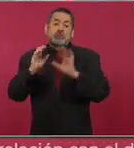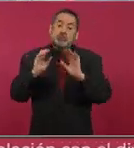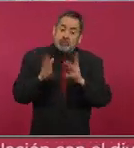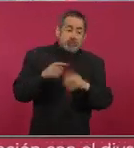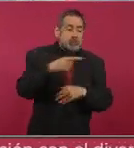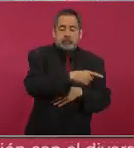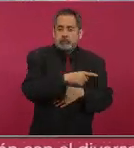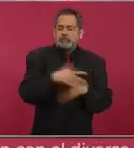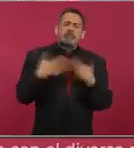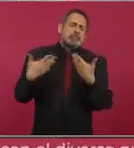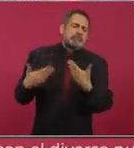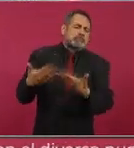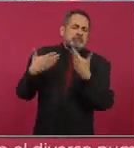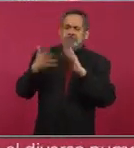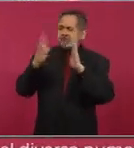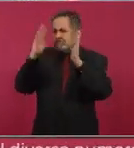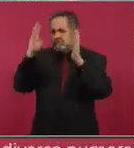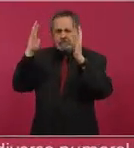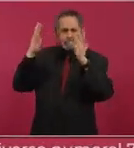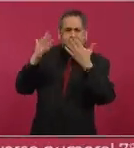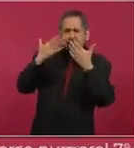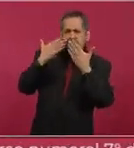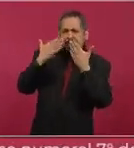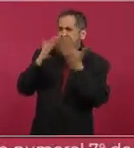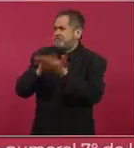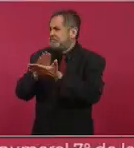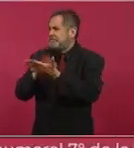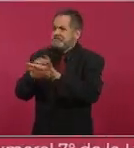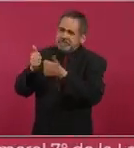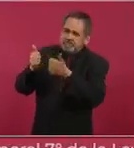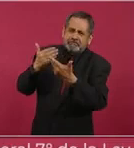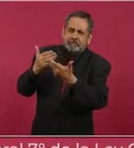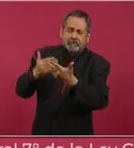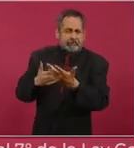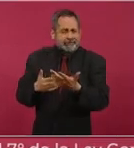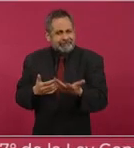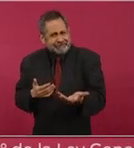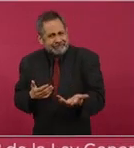esa decisión.